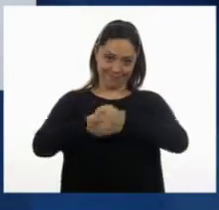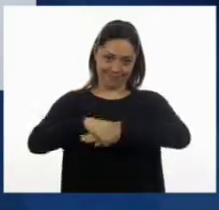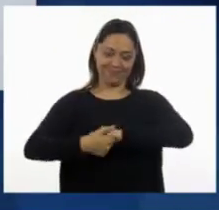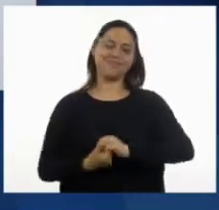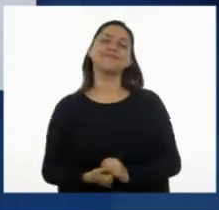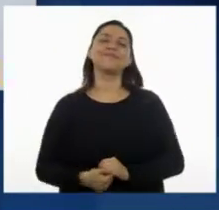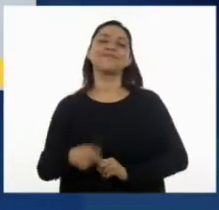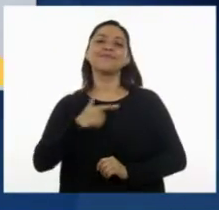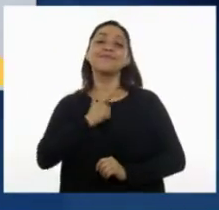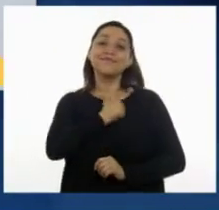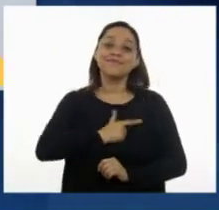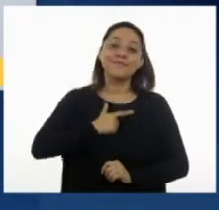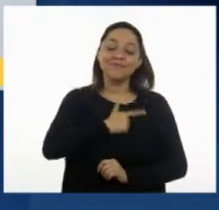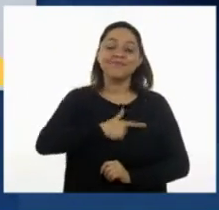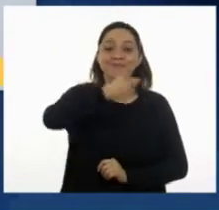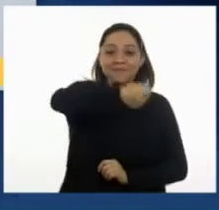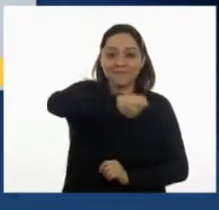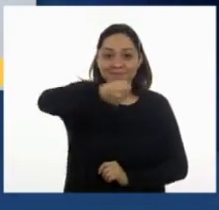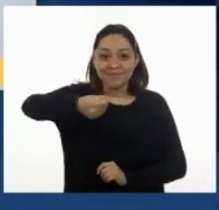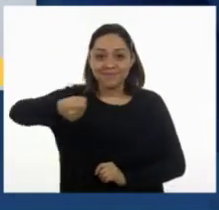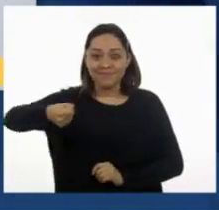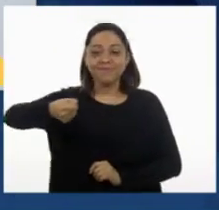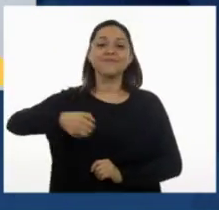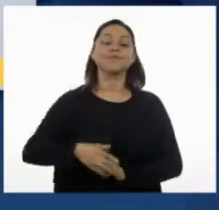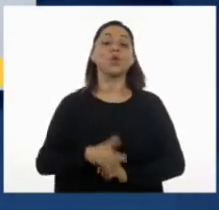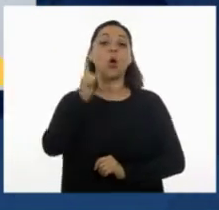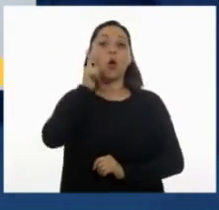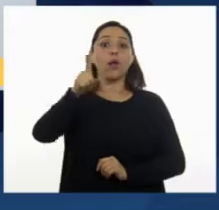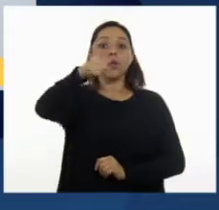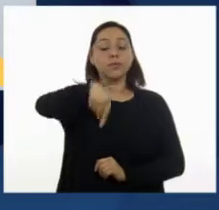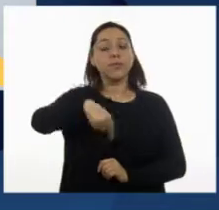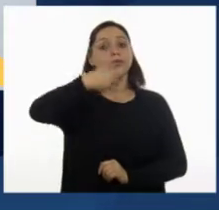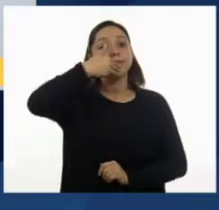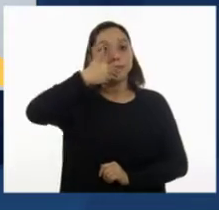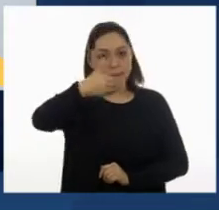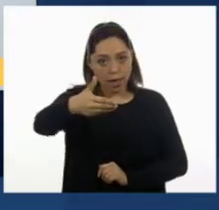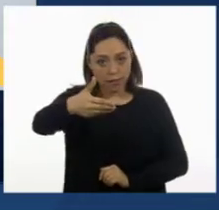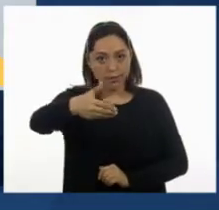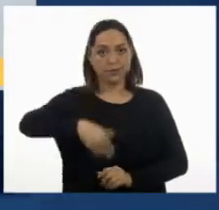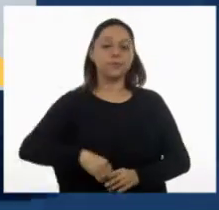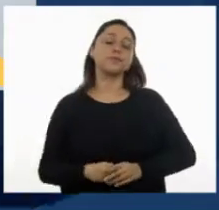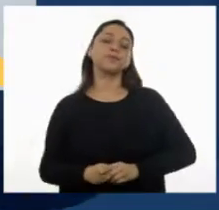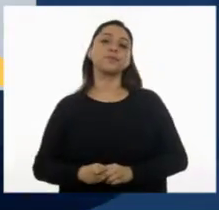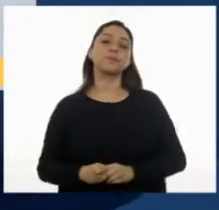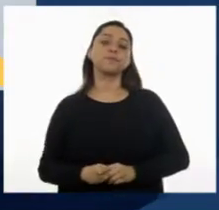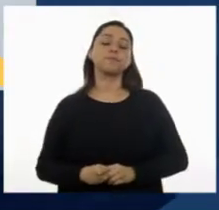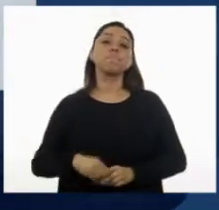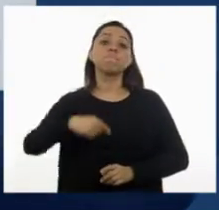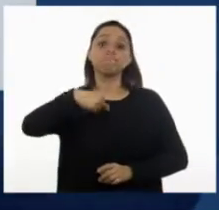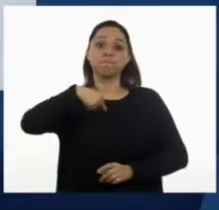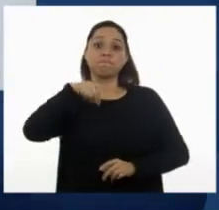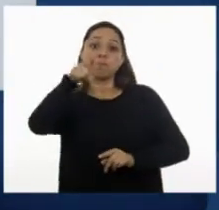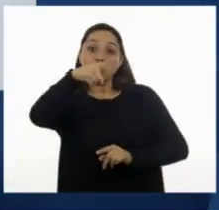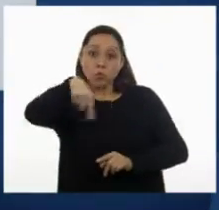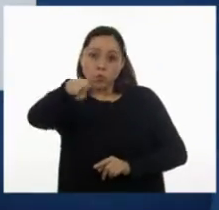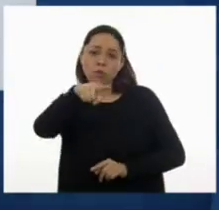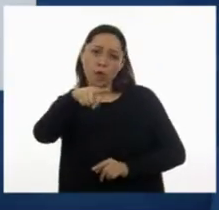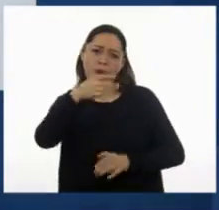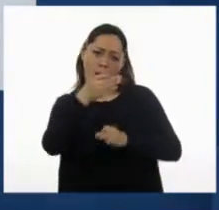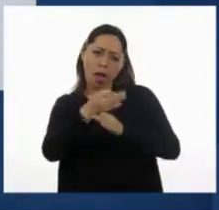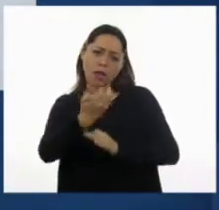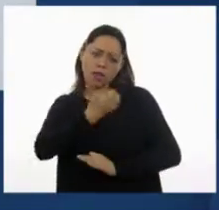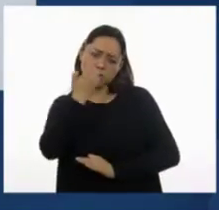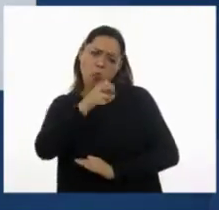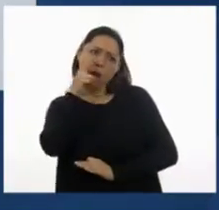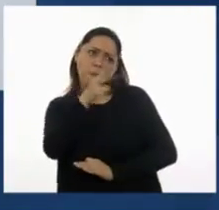Me da mucho gusto saludarlos, espero que estén muy bien. Qué bueno que vemos la escuela en la tele